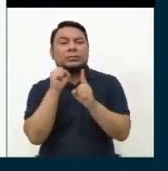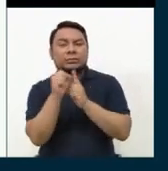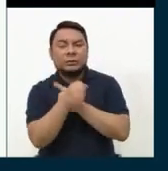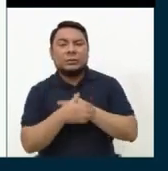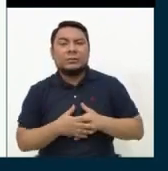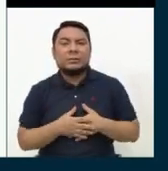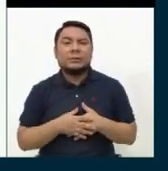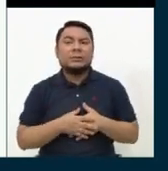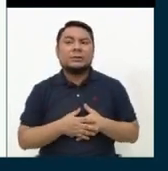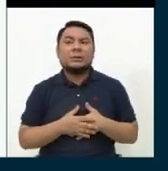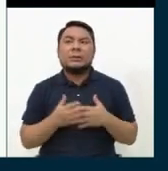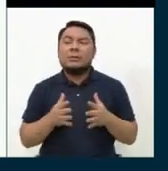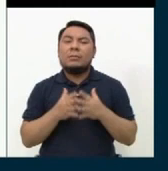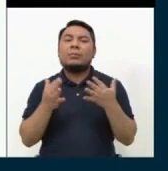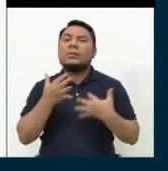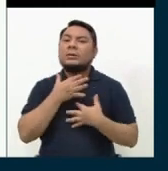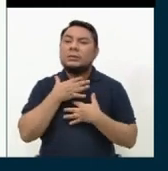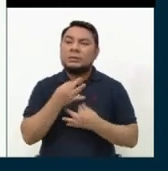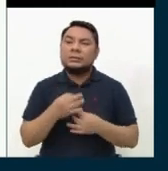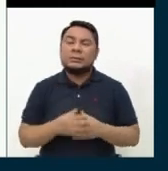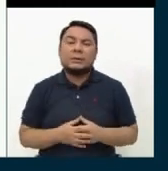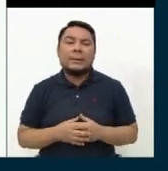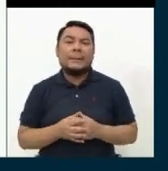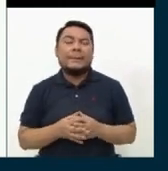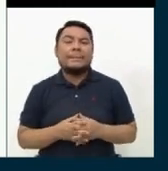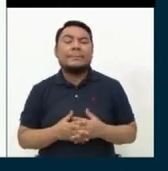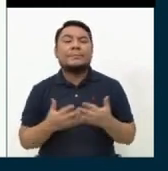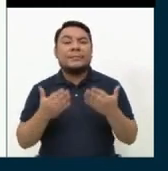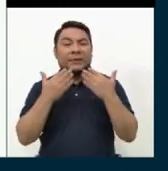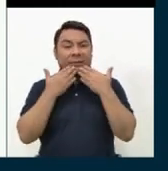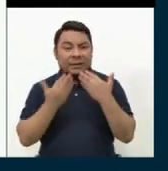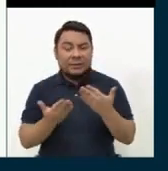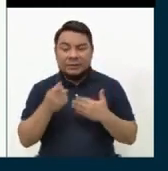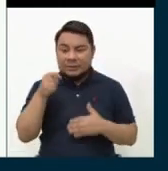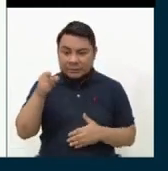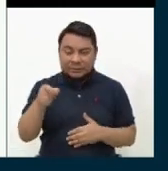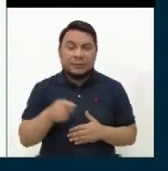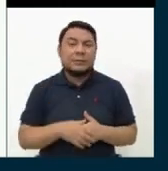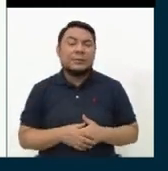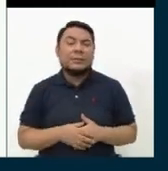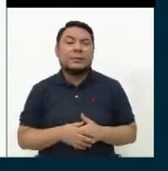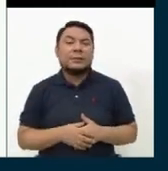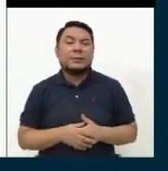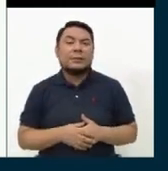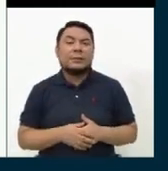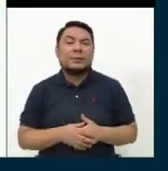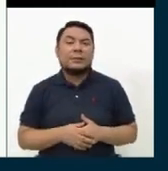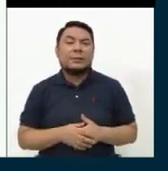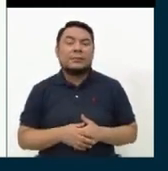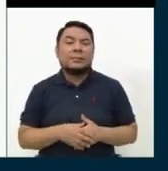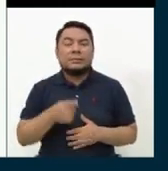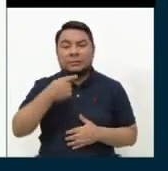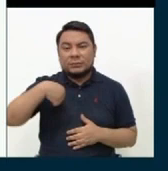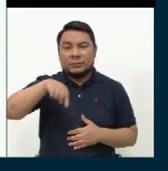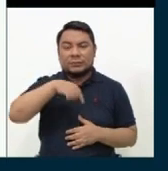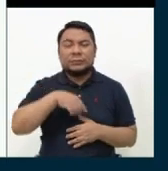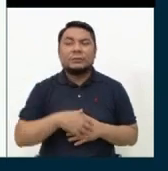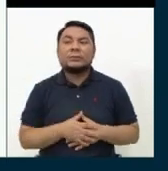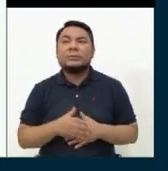muy interesante. Y gracias a ello, nuestro